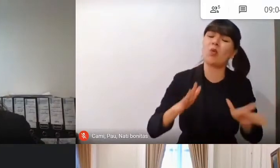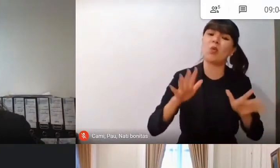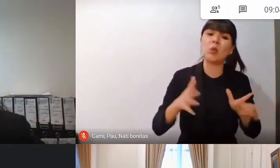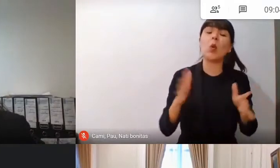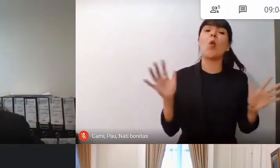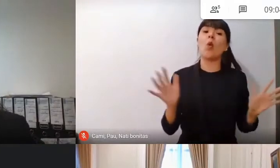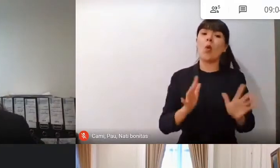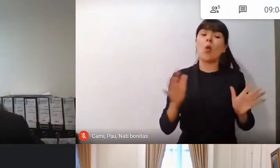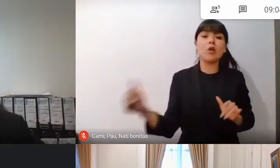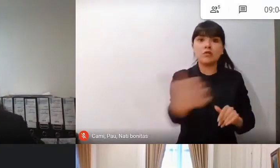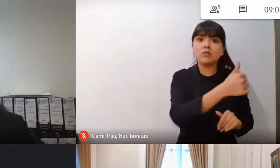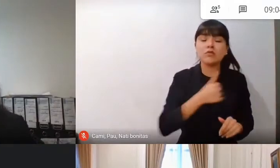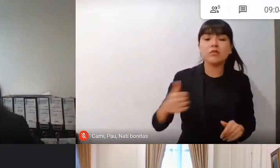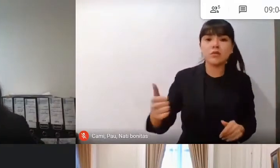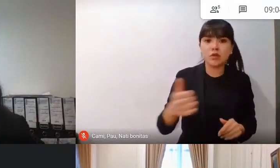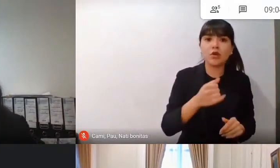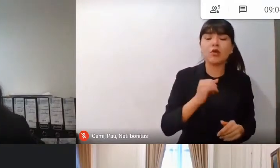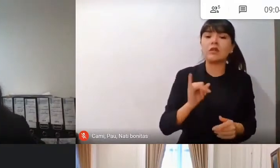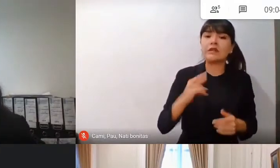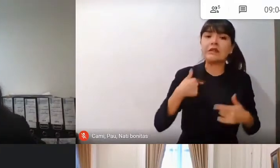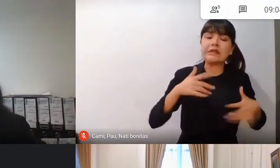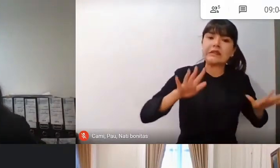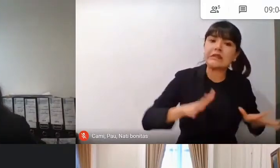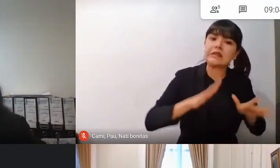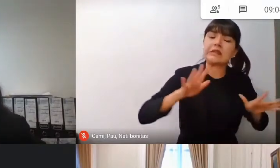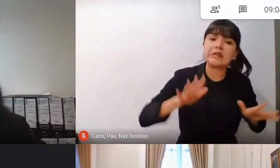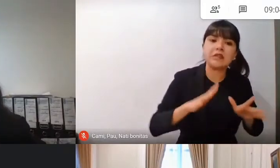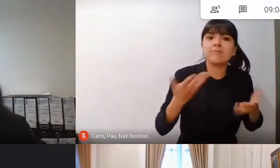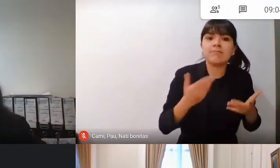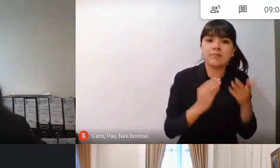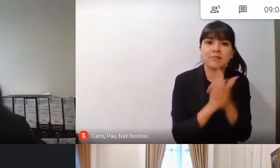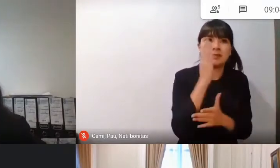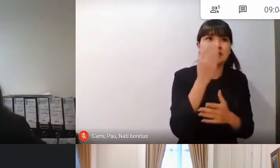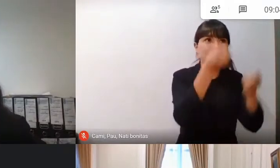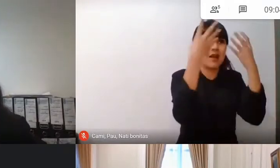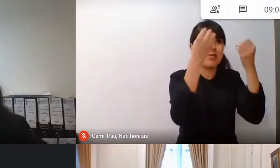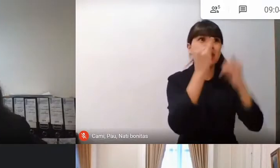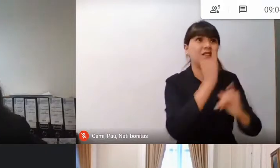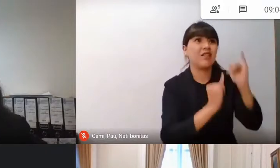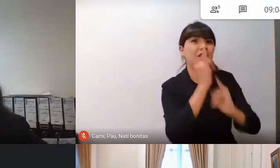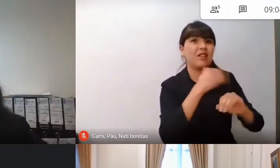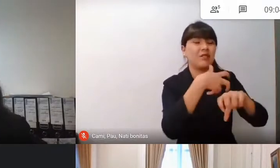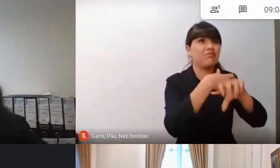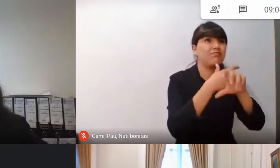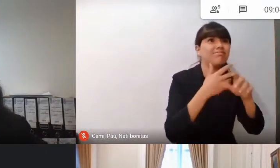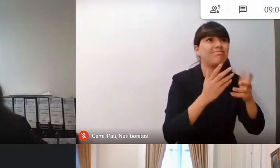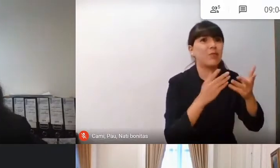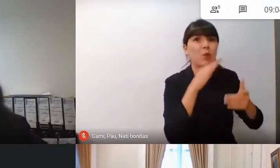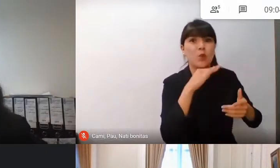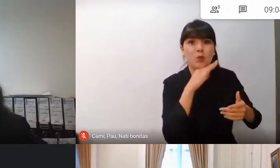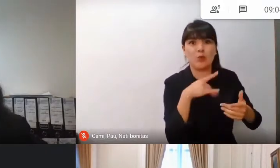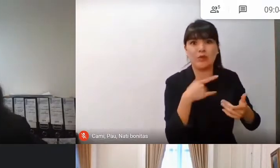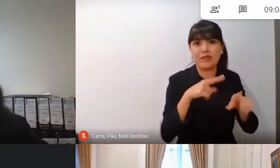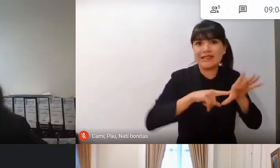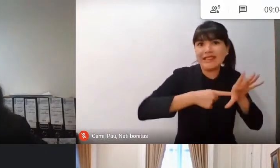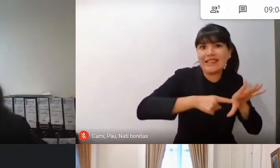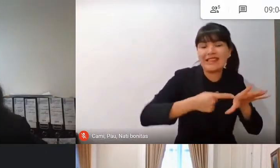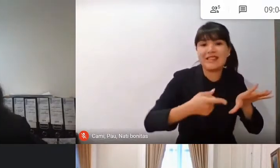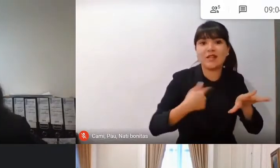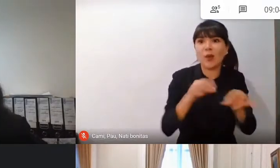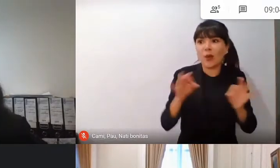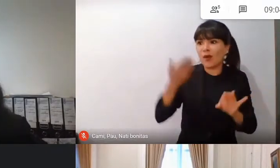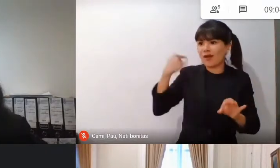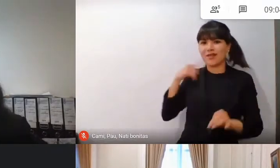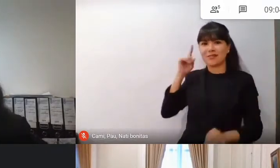tenido que forzadamente digitalizar. ¿Cuándo íbamos a pensar en enero, febrero de este